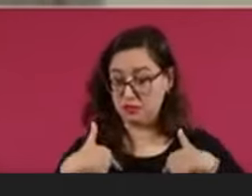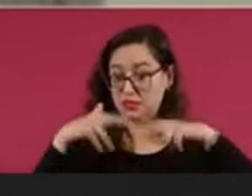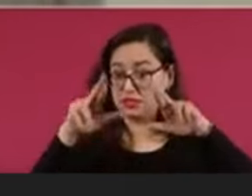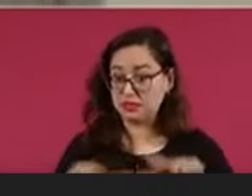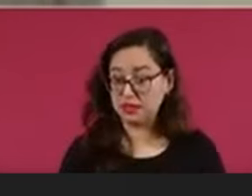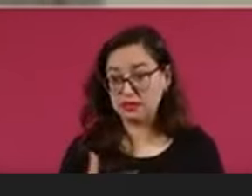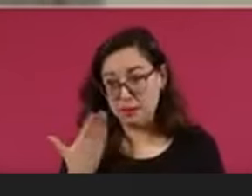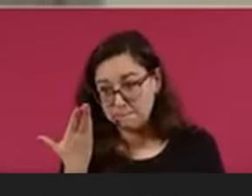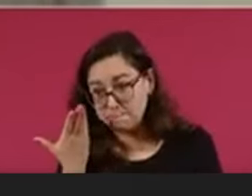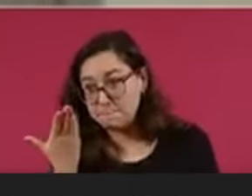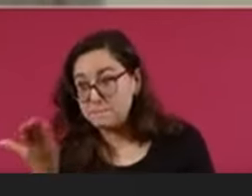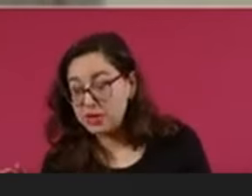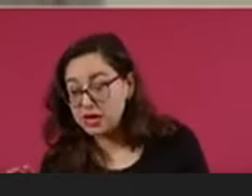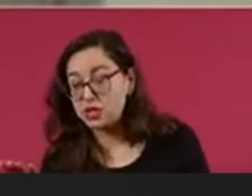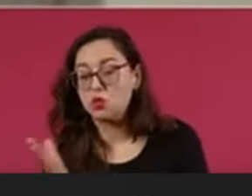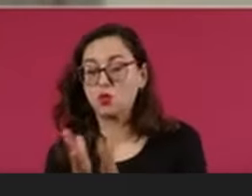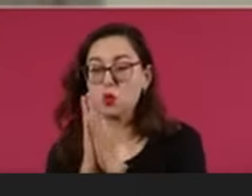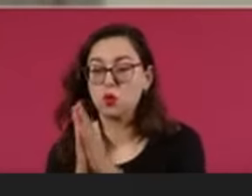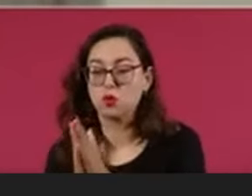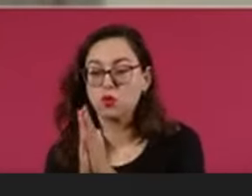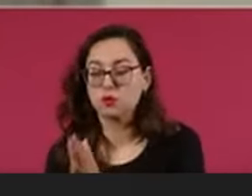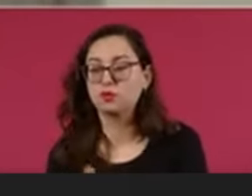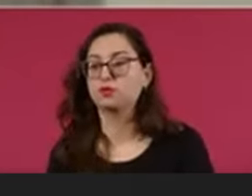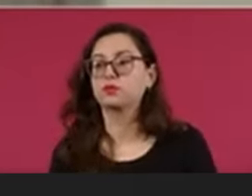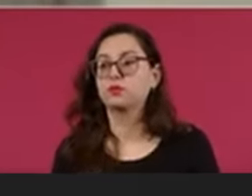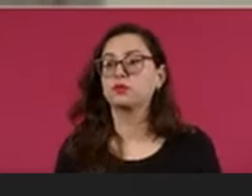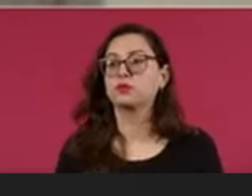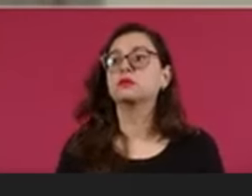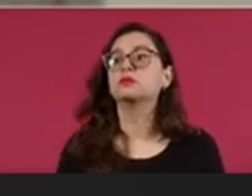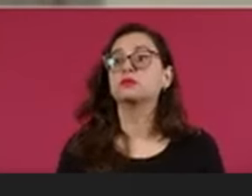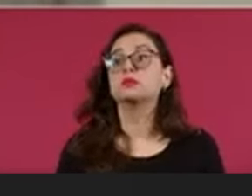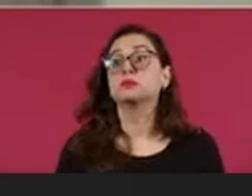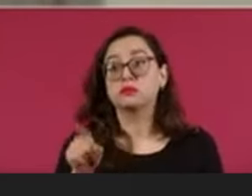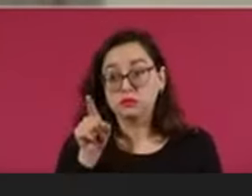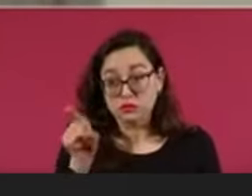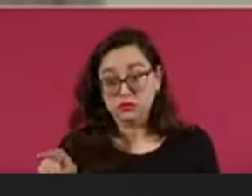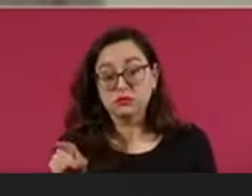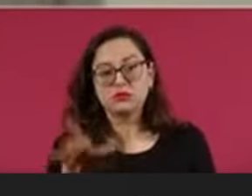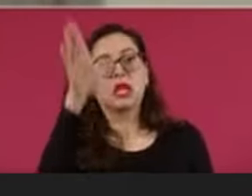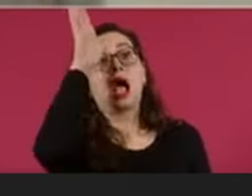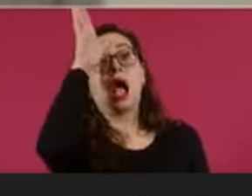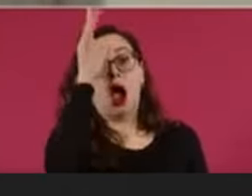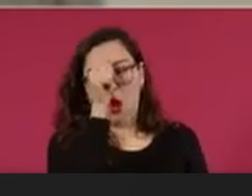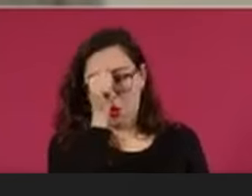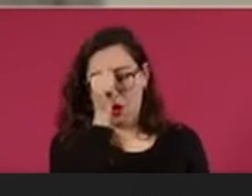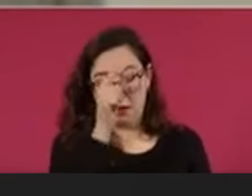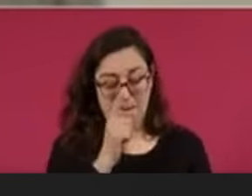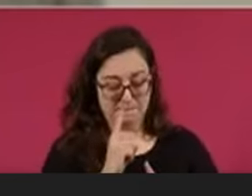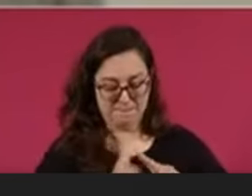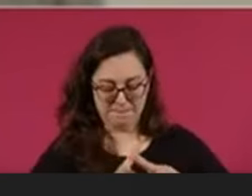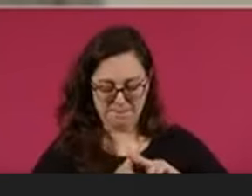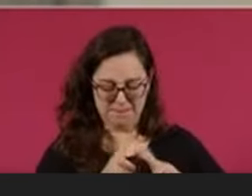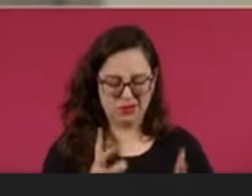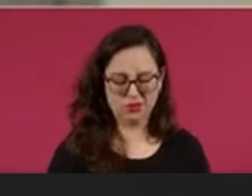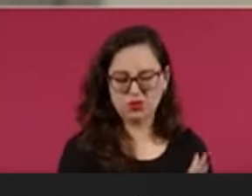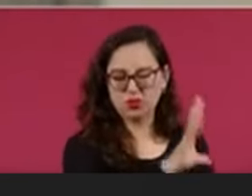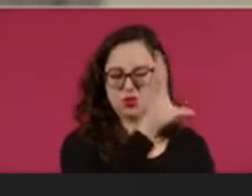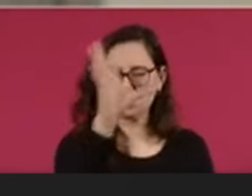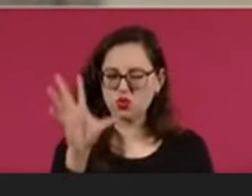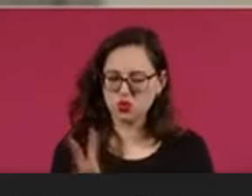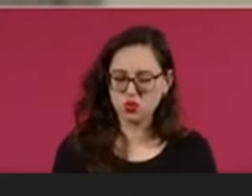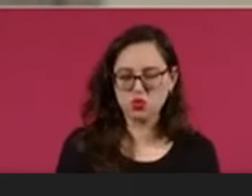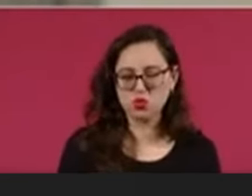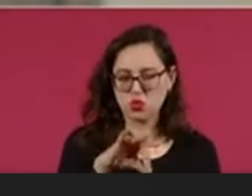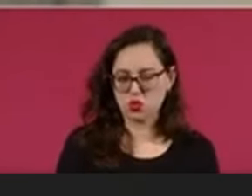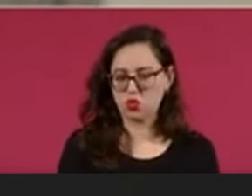Si usted se pronuncia a favor del recuento de todos los votos y el